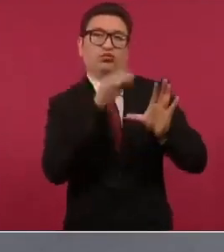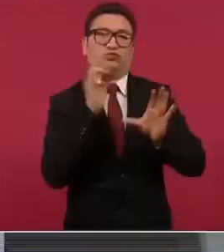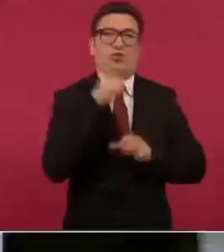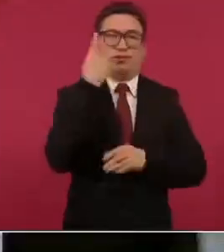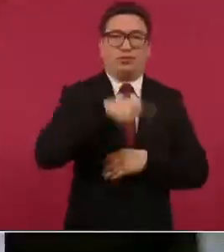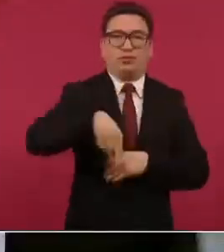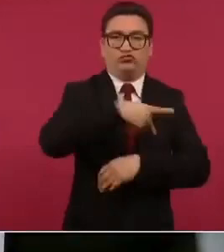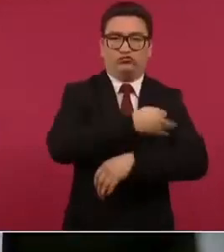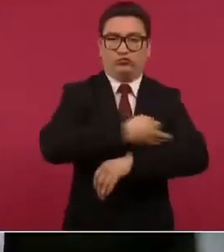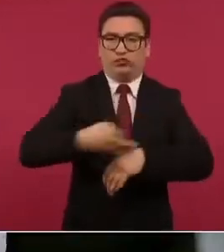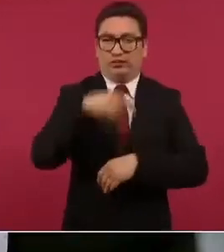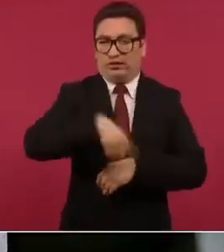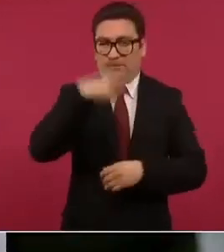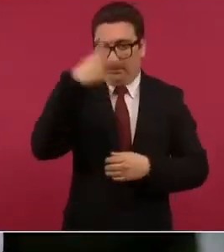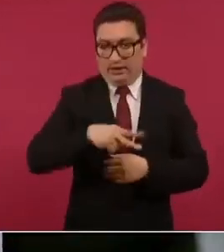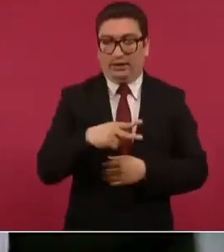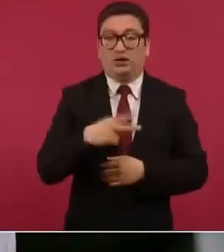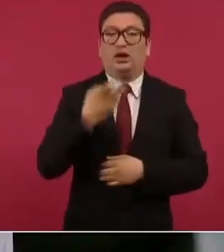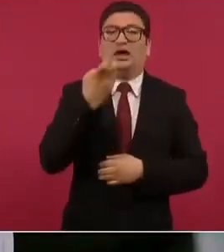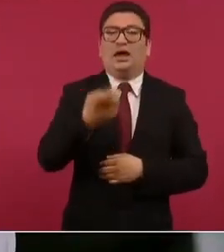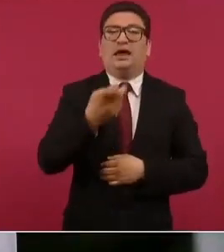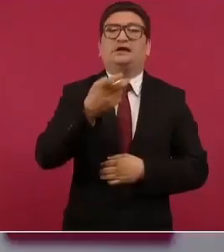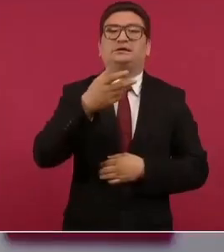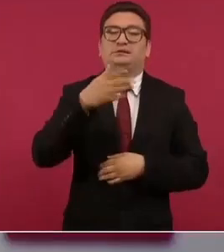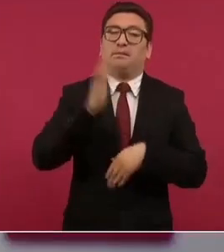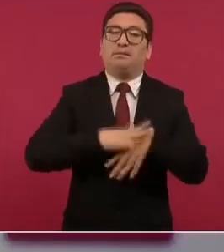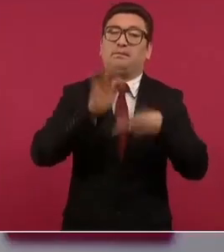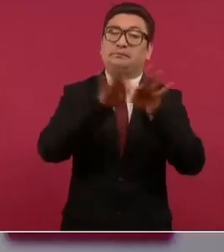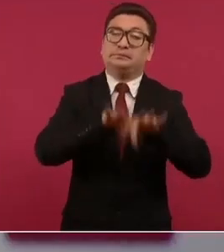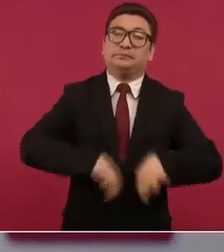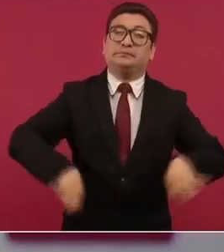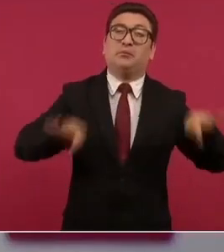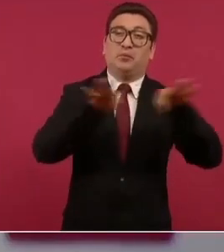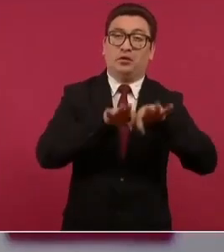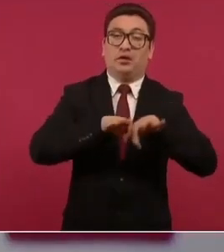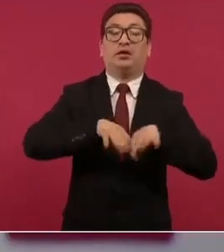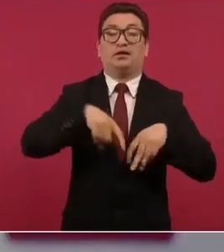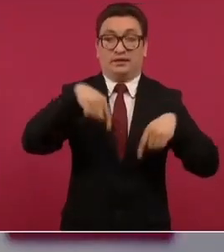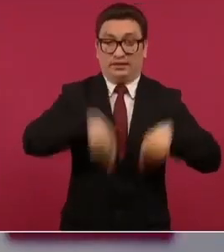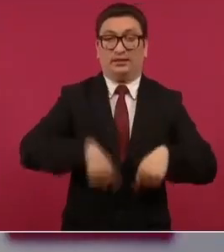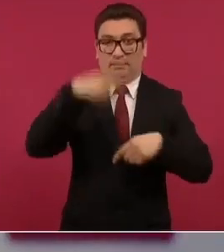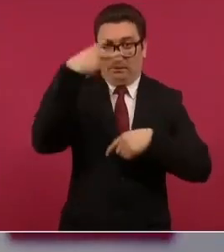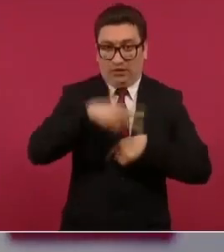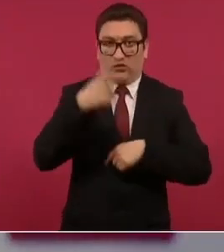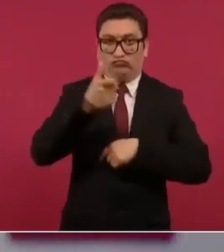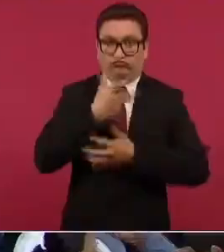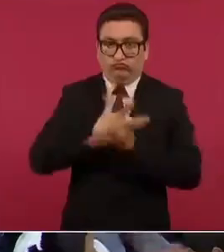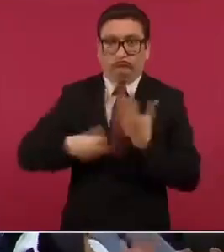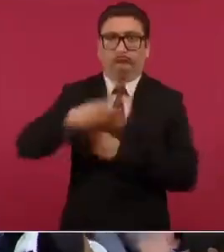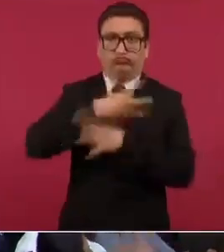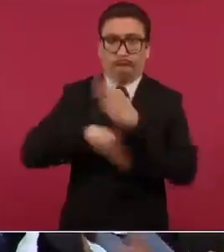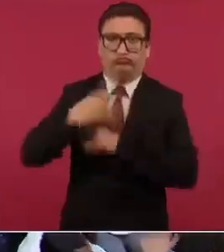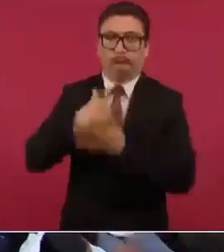es la principal fuente de ingresos que tiene nuestro país otro aplauso